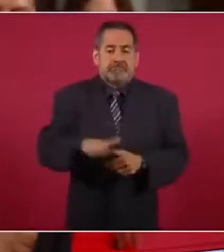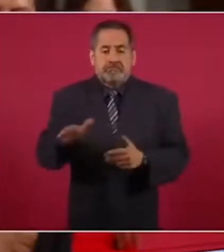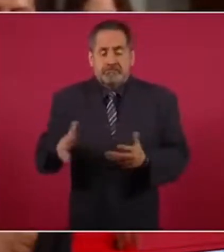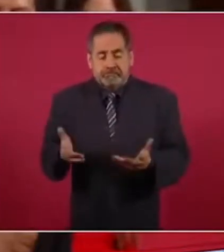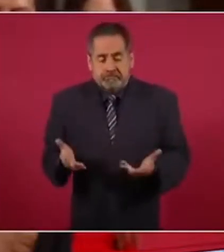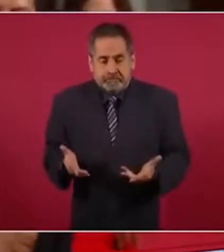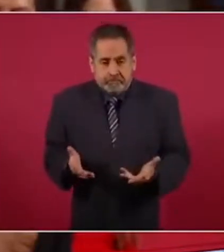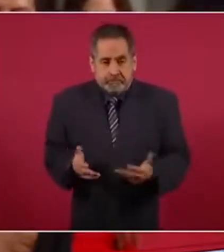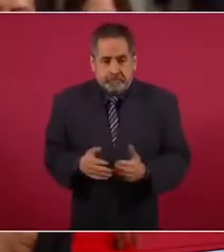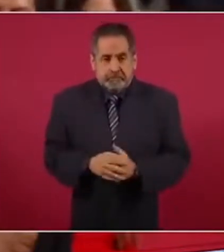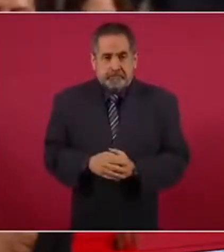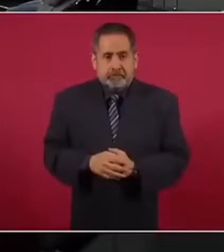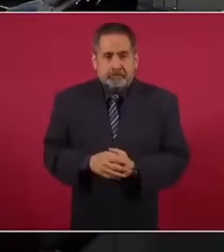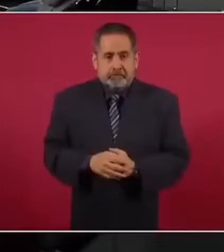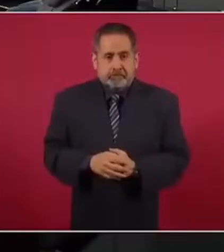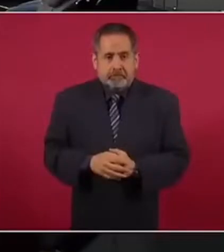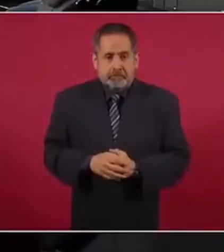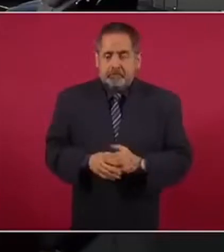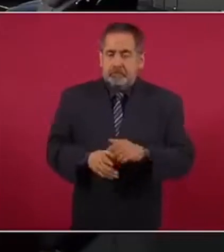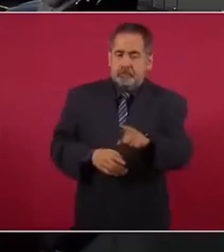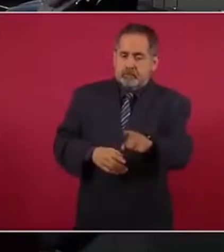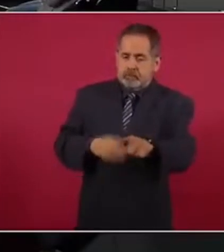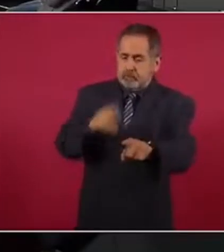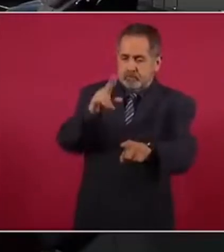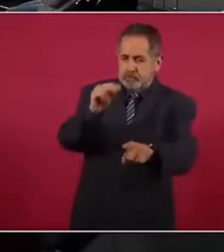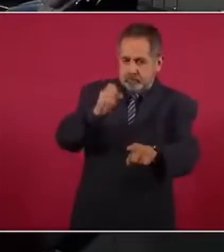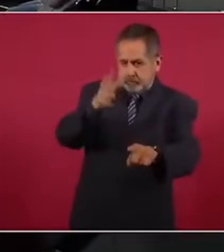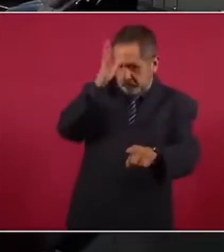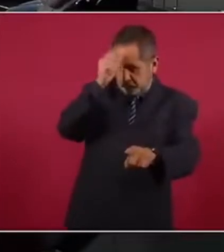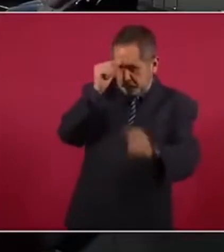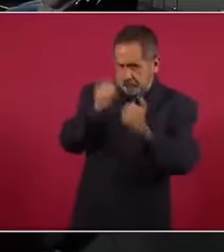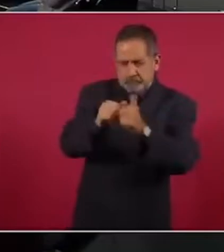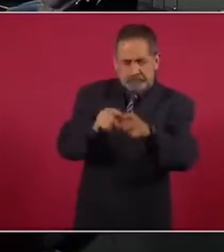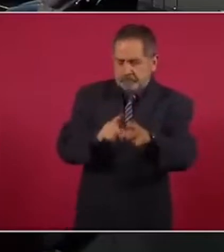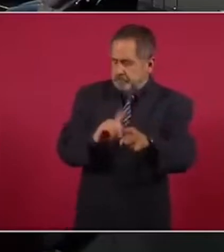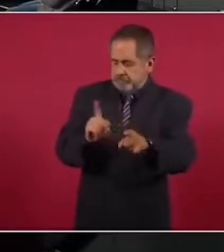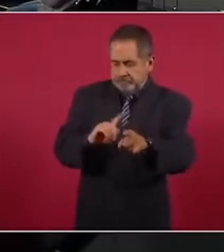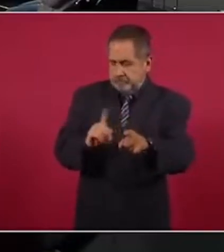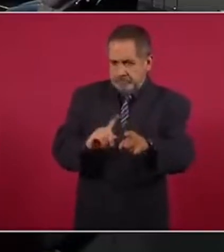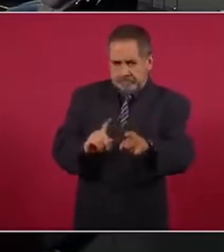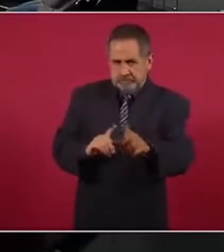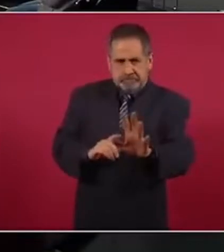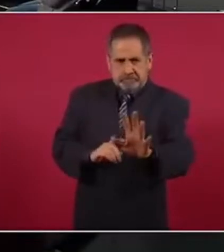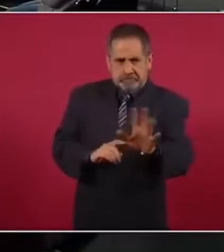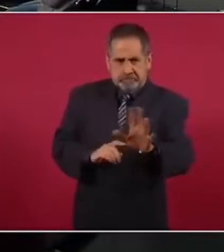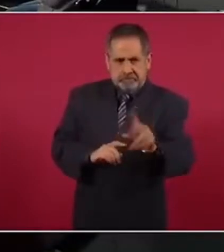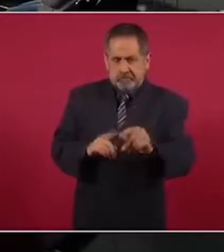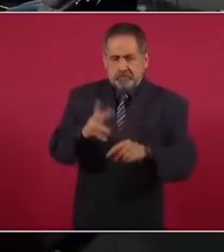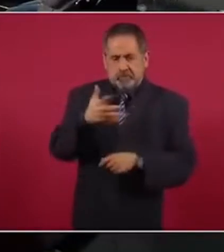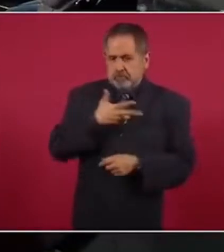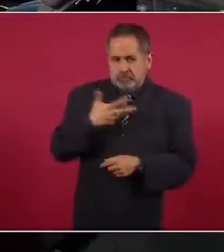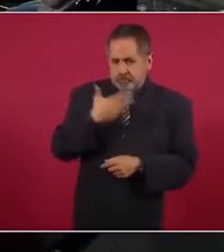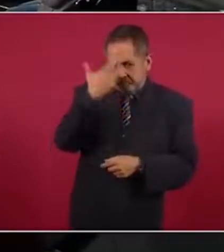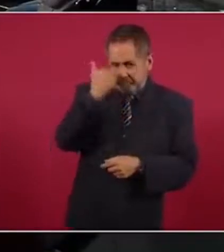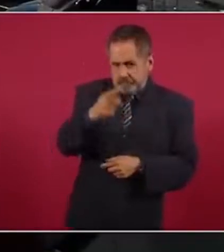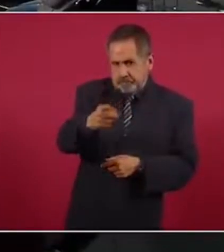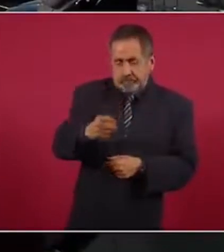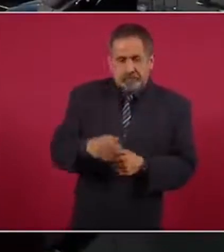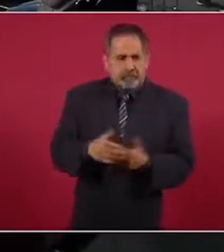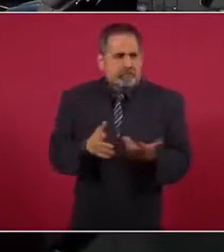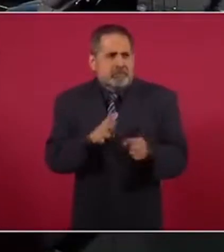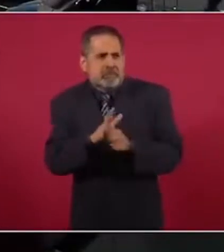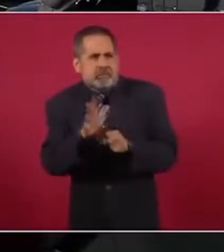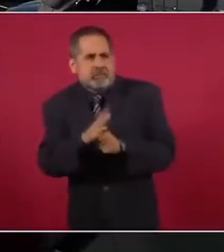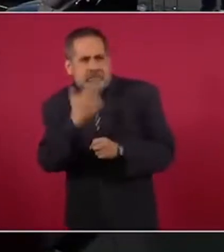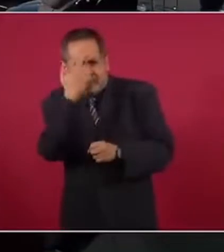Entonces… No coincido contigo, no estoy de acuerdo y considero que no tienes razón. Pero ¿en qué